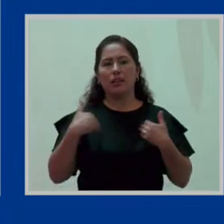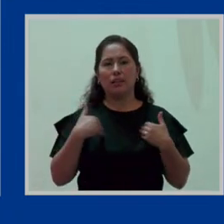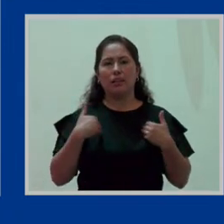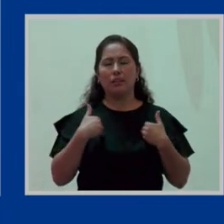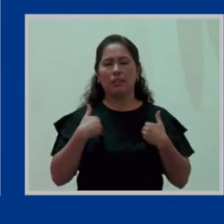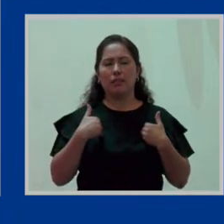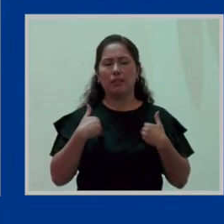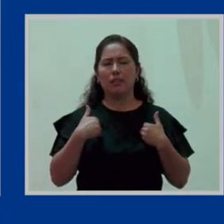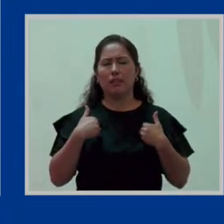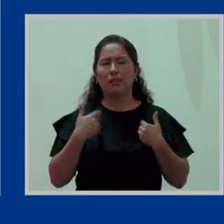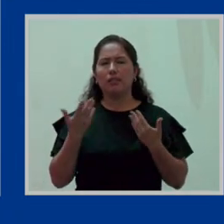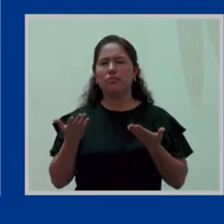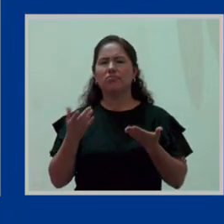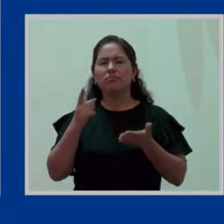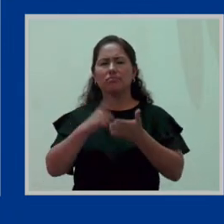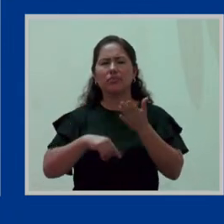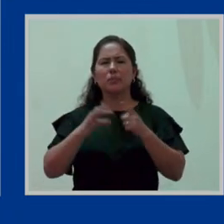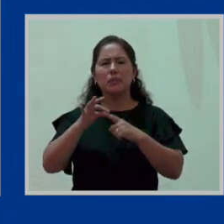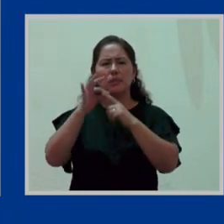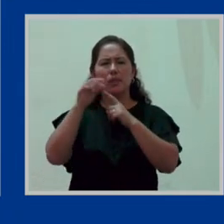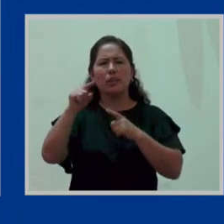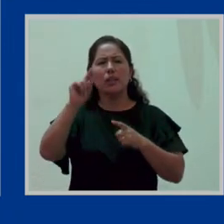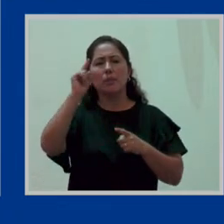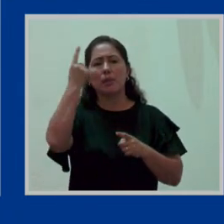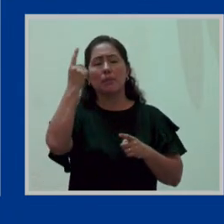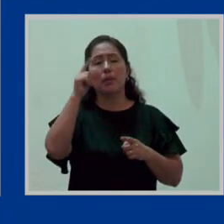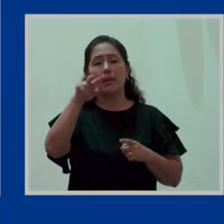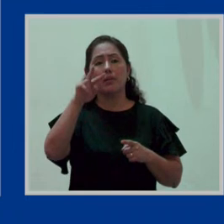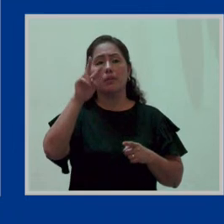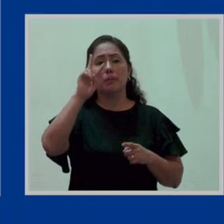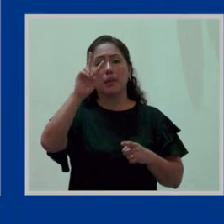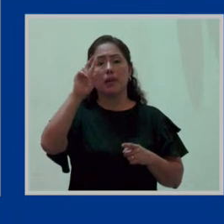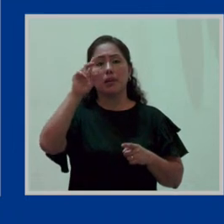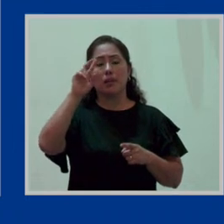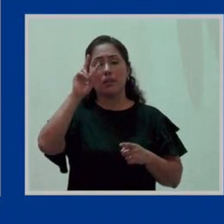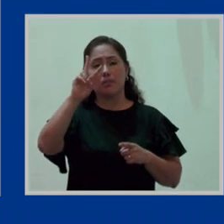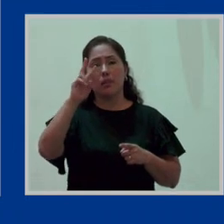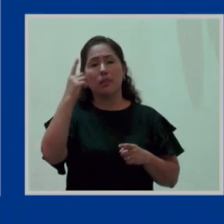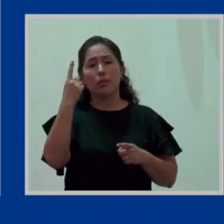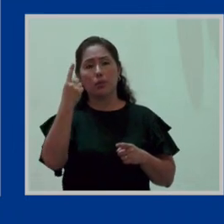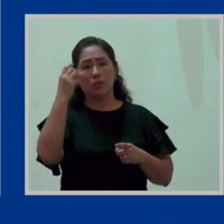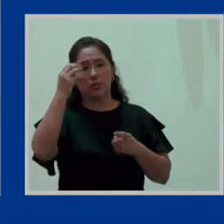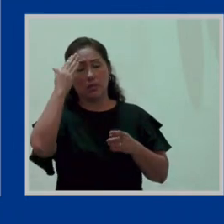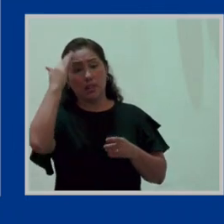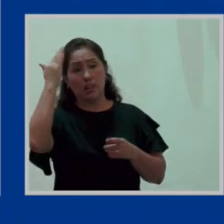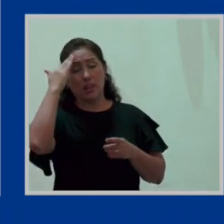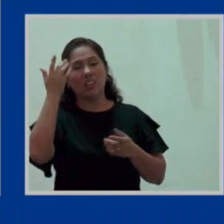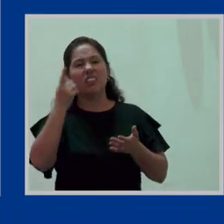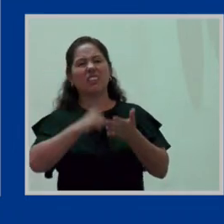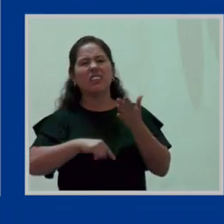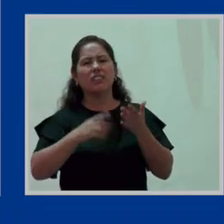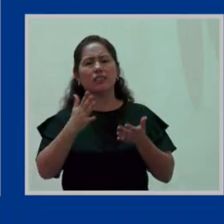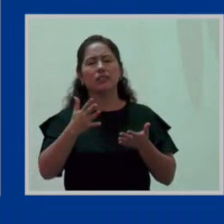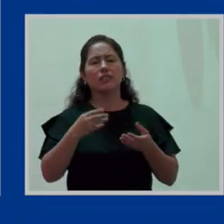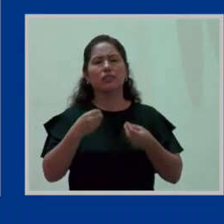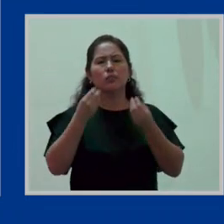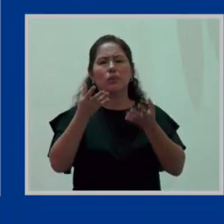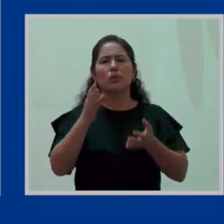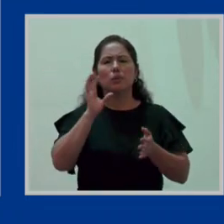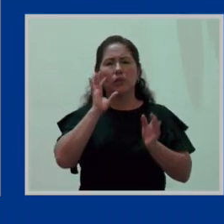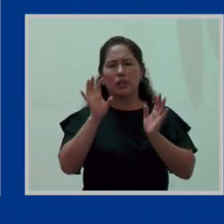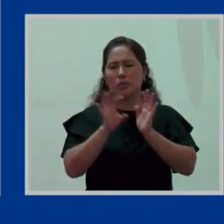¿Cuál es la particularidad? Que los primeros 21 días de esa licencia, es como un subsidio, ¿ya?